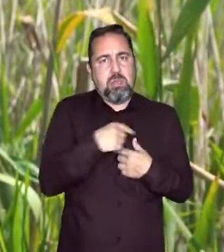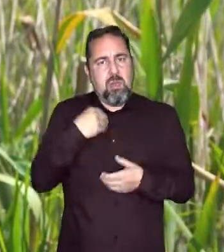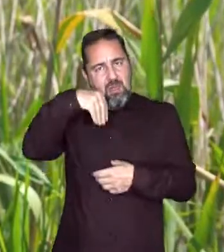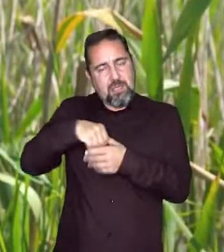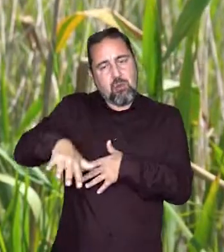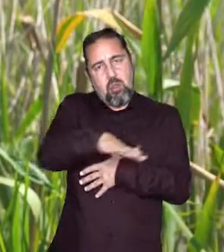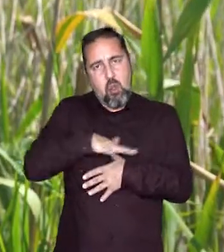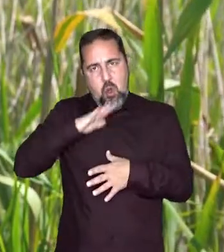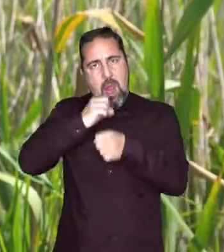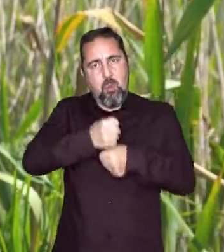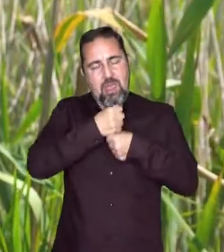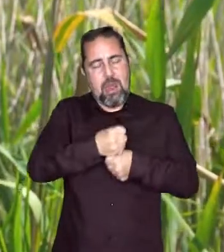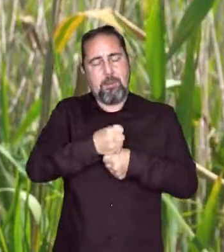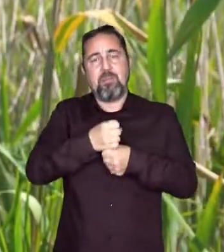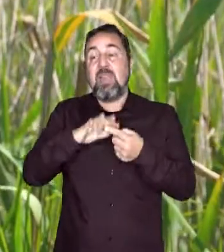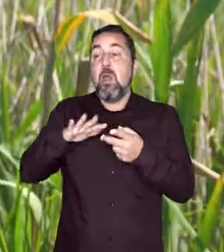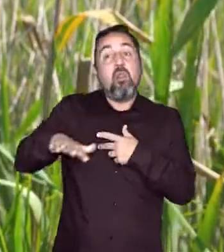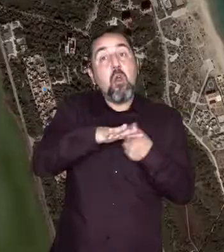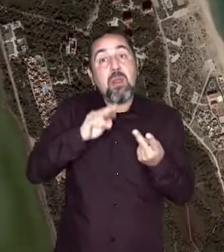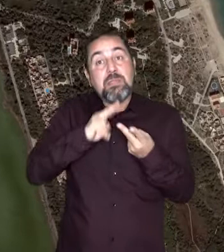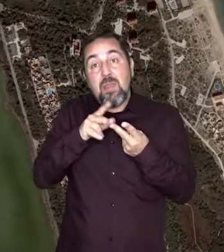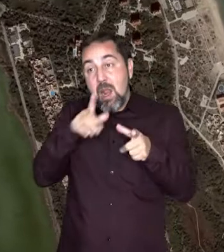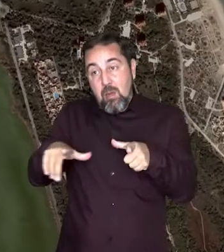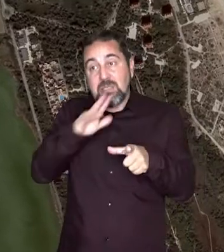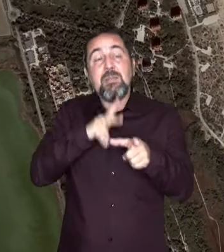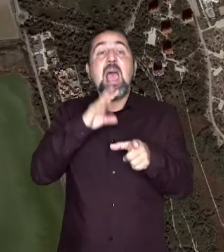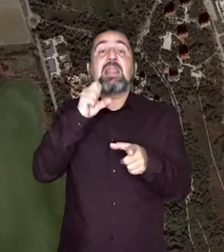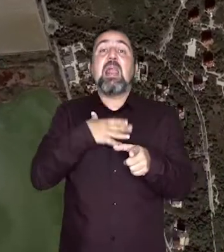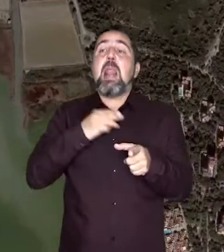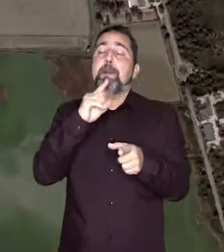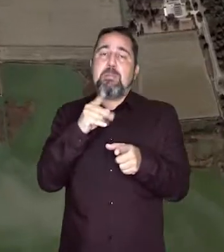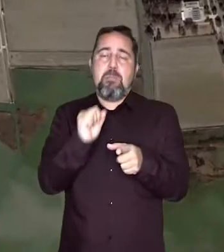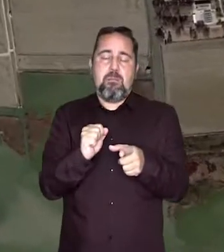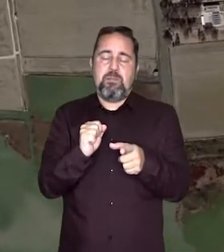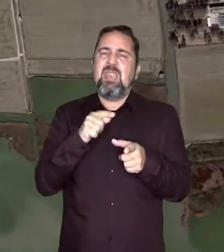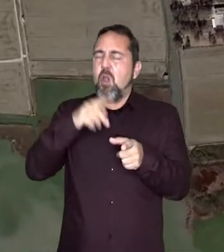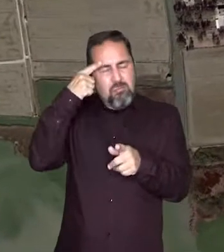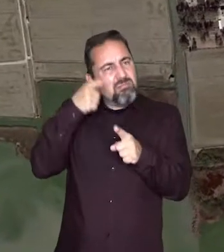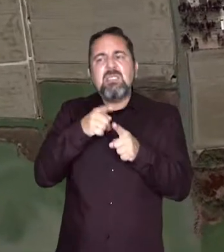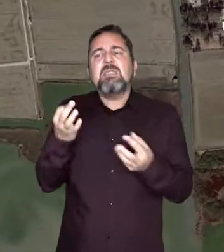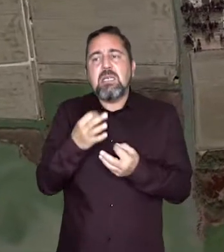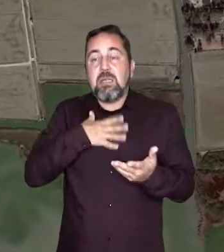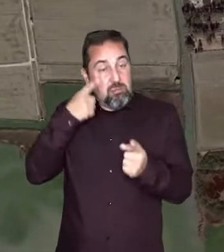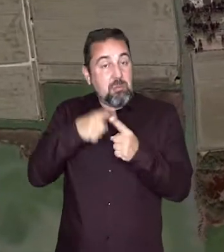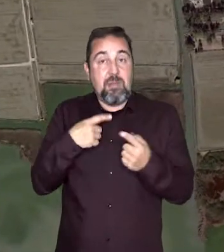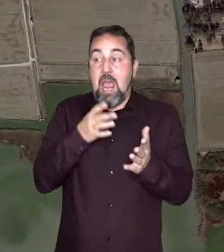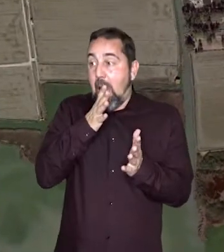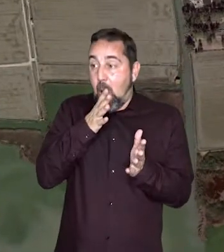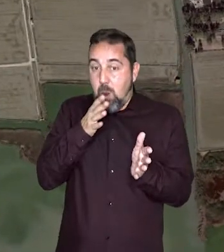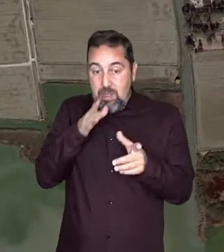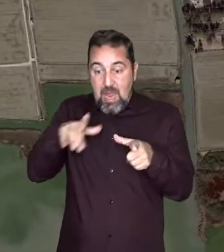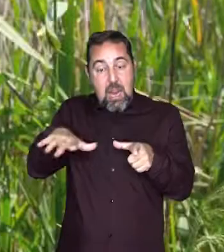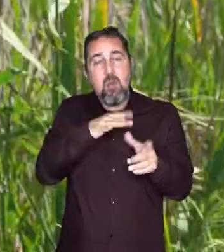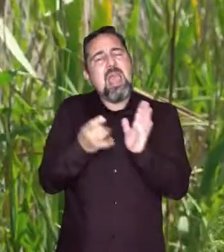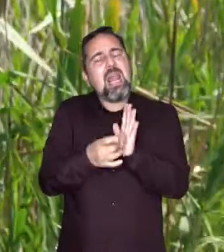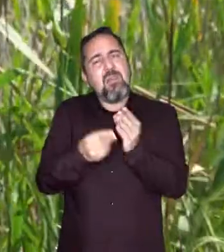administraciones y entidades que tienen competencia en la albufera. En la orilla norte del lago se encuentra el Tancá de la Pipa. Una de sus funciones